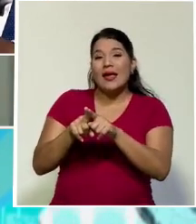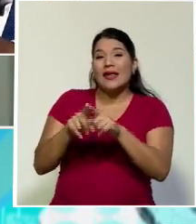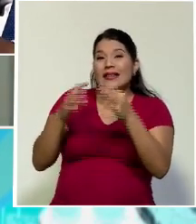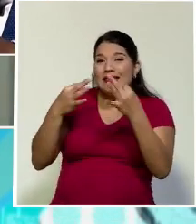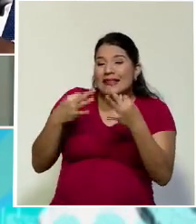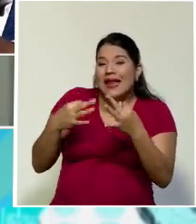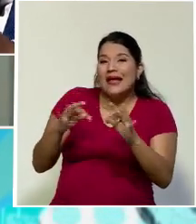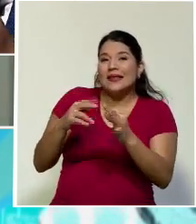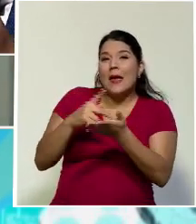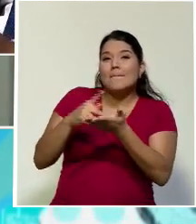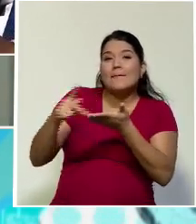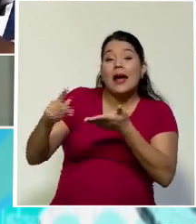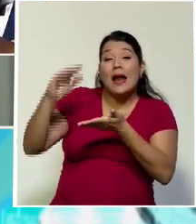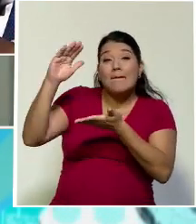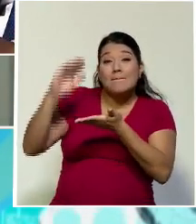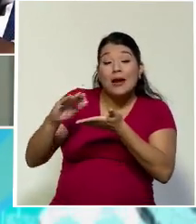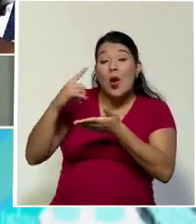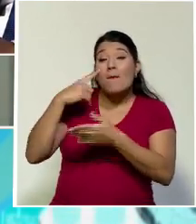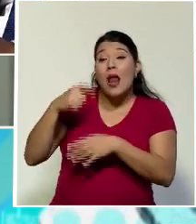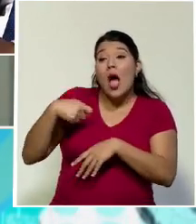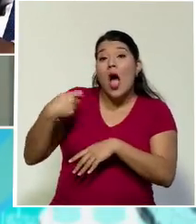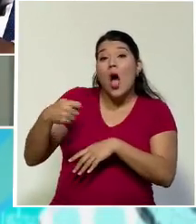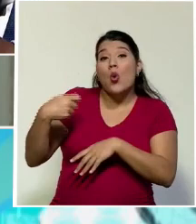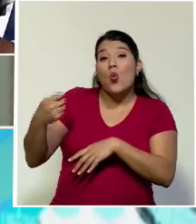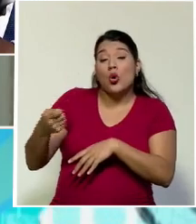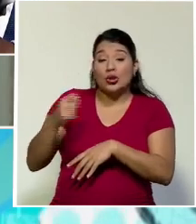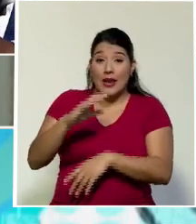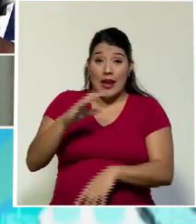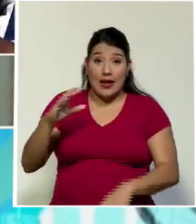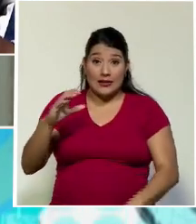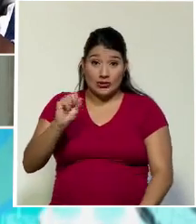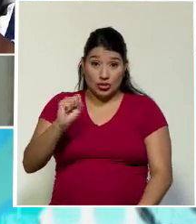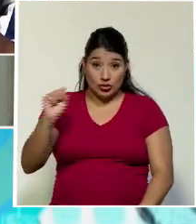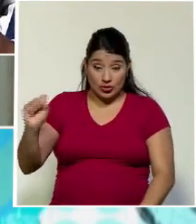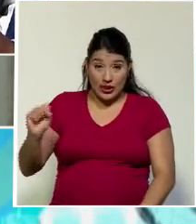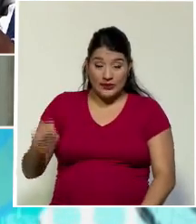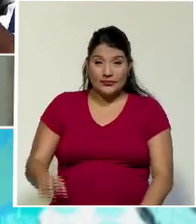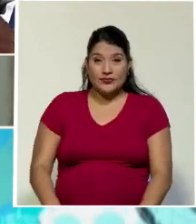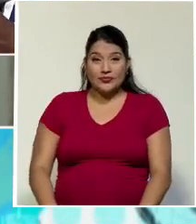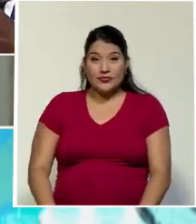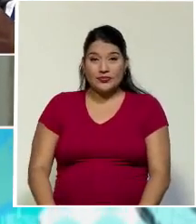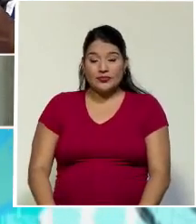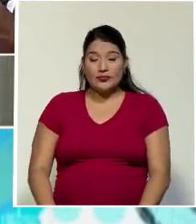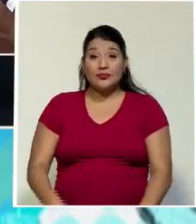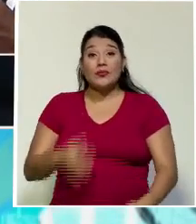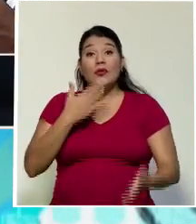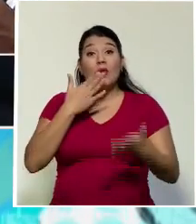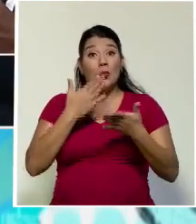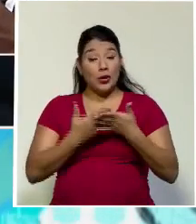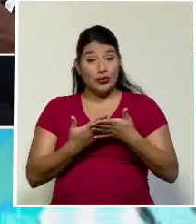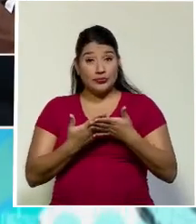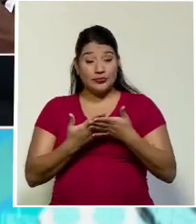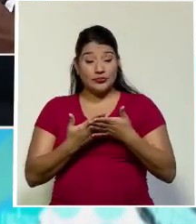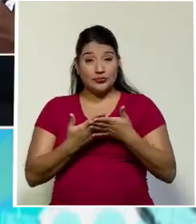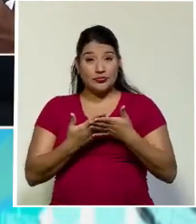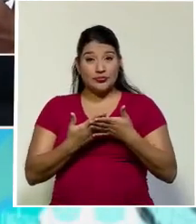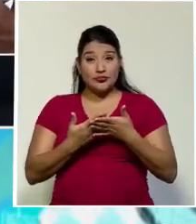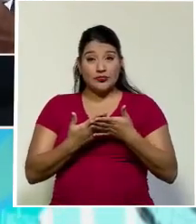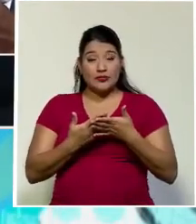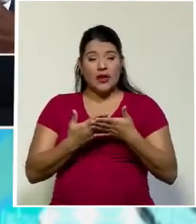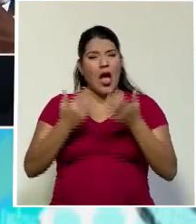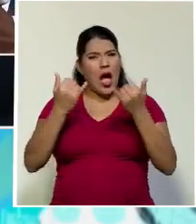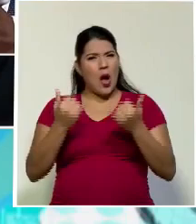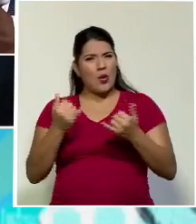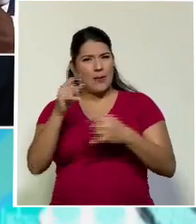pago de las cuotas obrero patronales a la caja costarricense de seguro social. Bueno, la